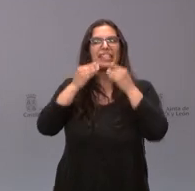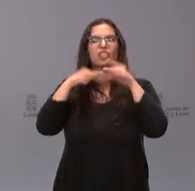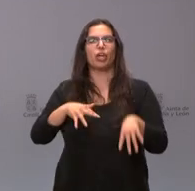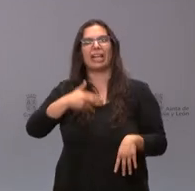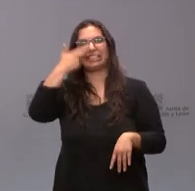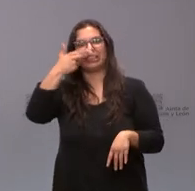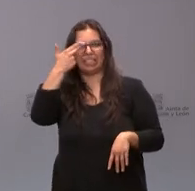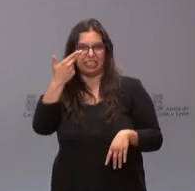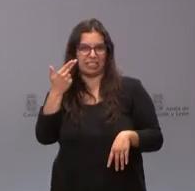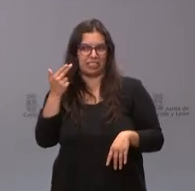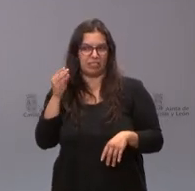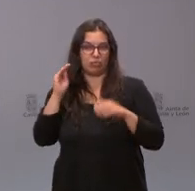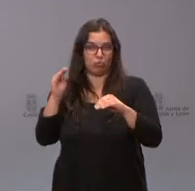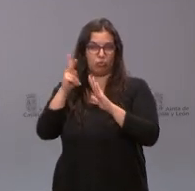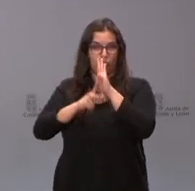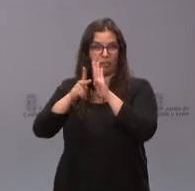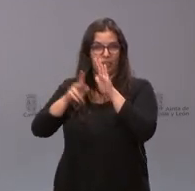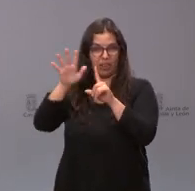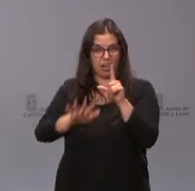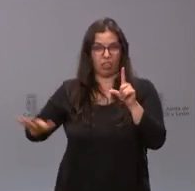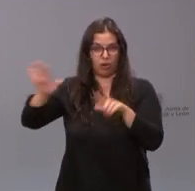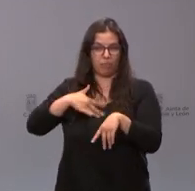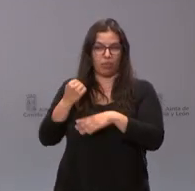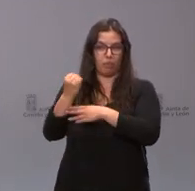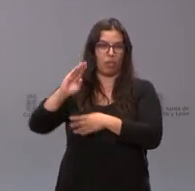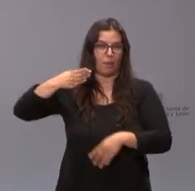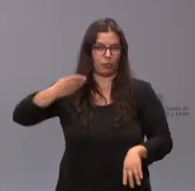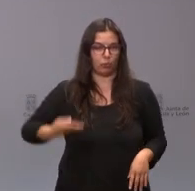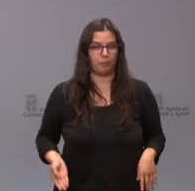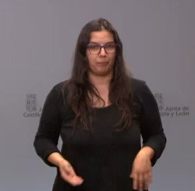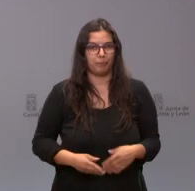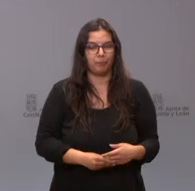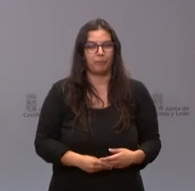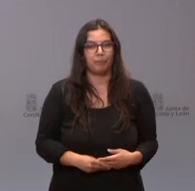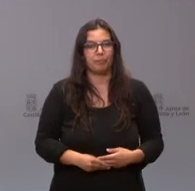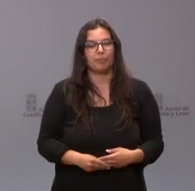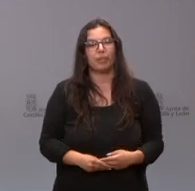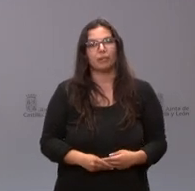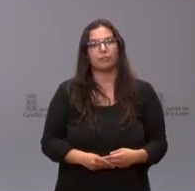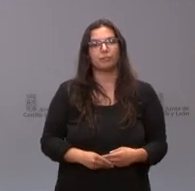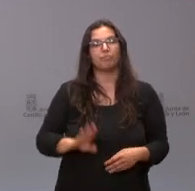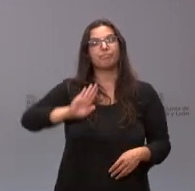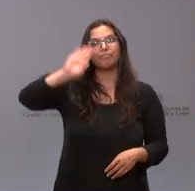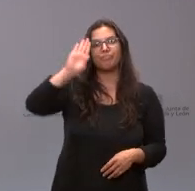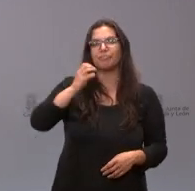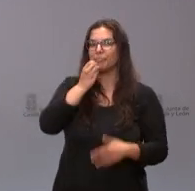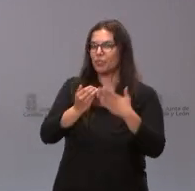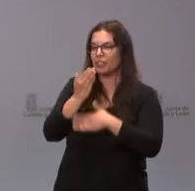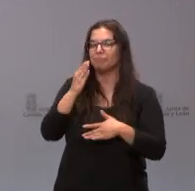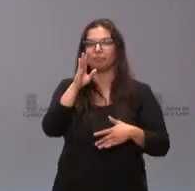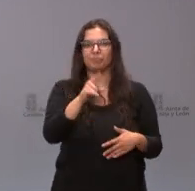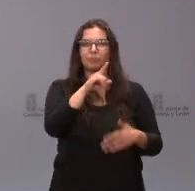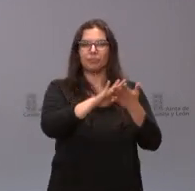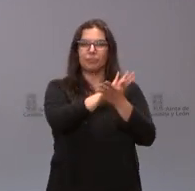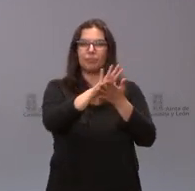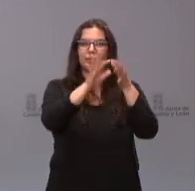ser la normativa nacional que pueda ser apoyada por Bildu. Sí, buenos días. Sí, buenos días. Sí, habla en todo